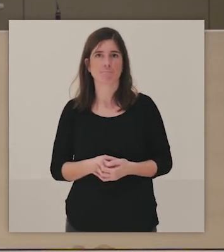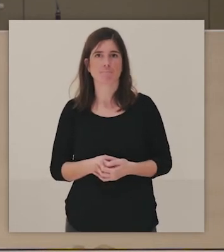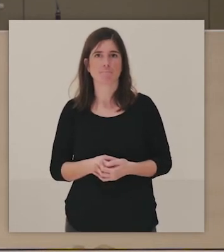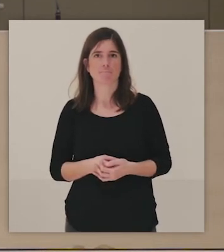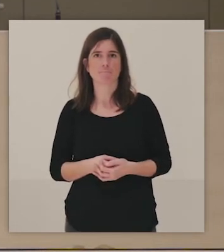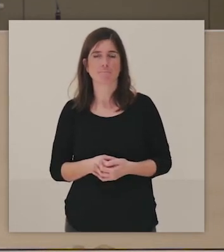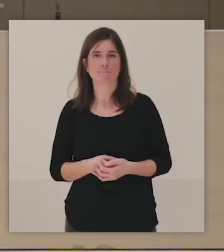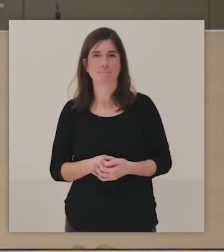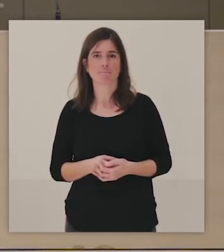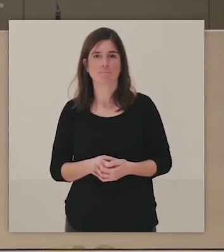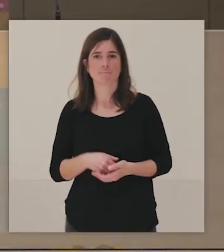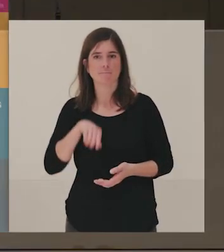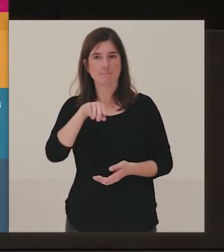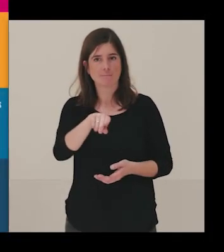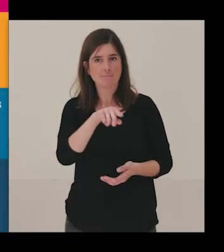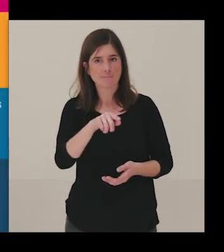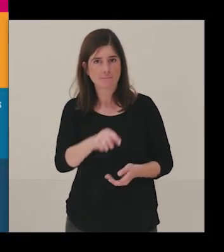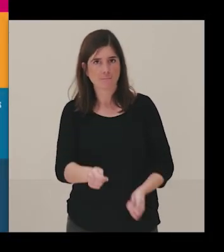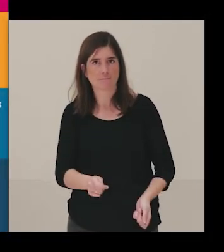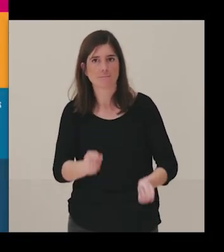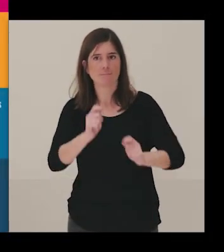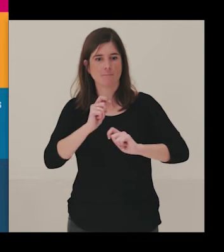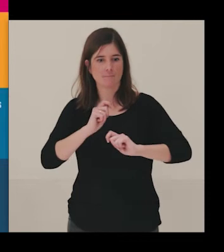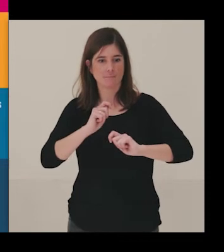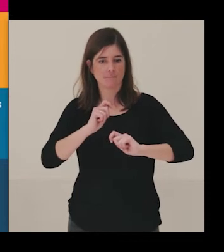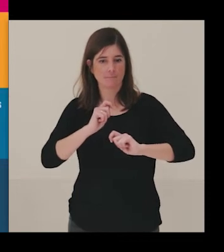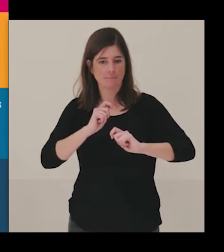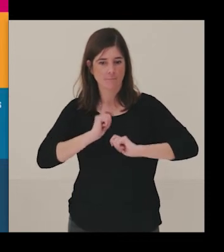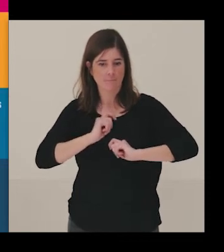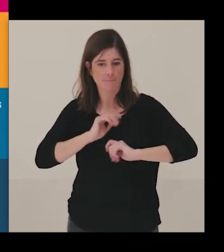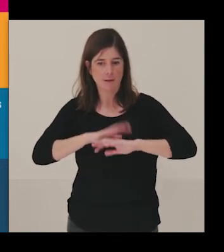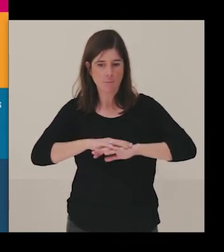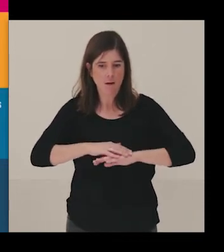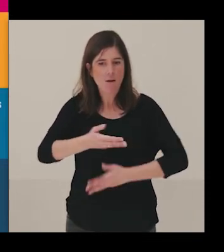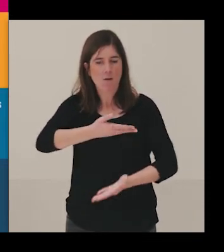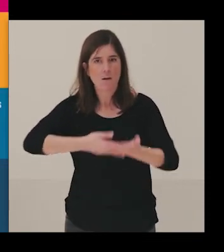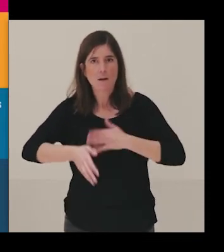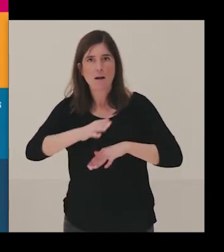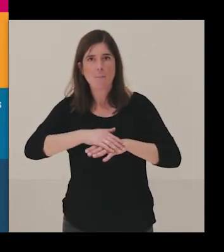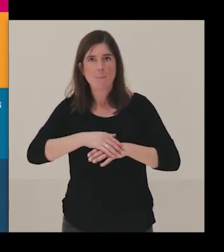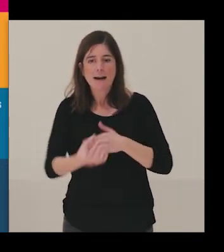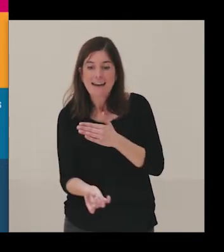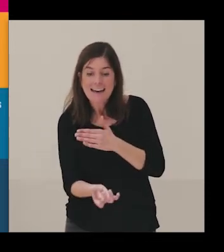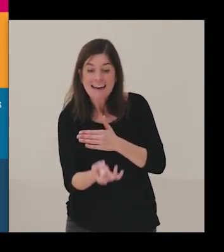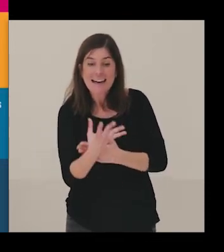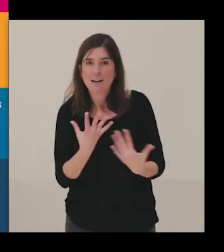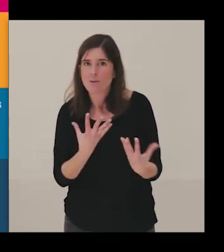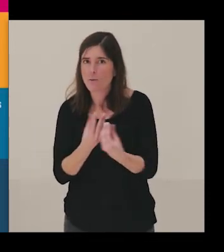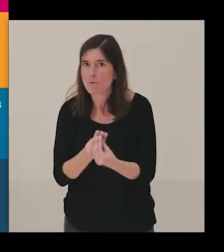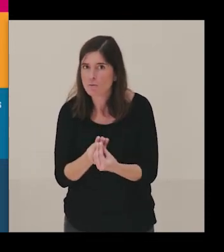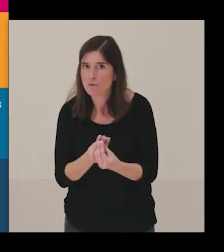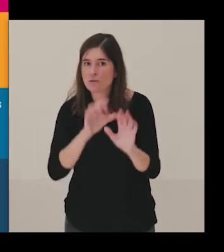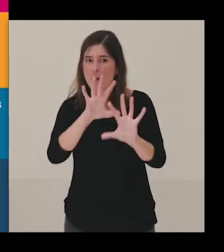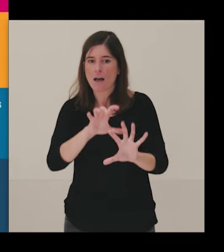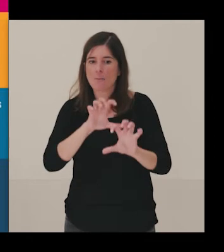convertido en espacios, hablamos de laboratorios, de espacios de reflexión y de cocreación, espacios